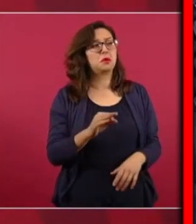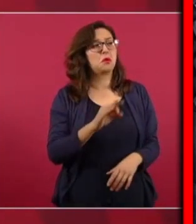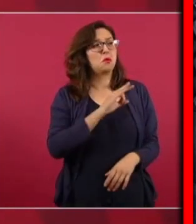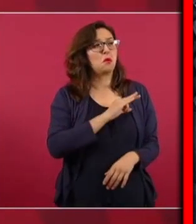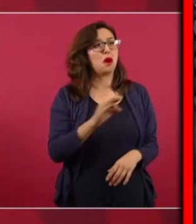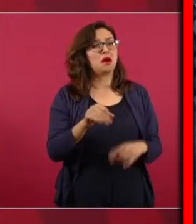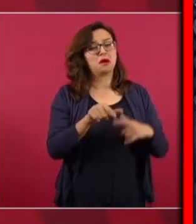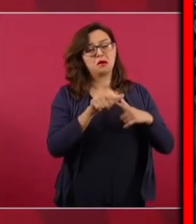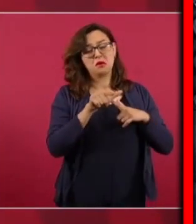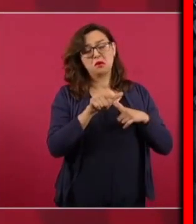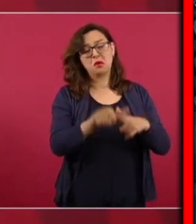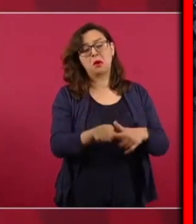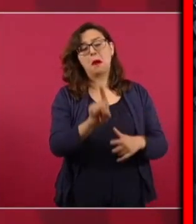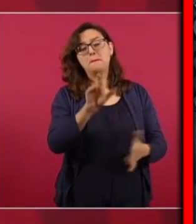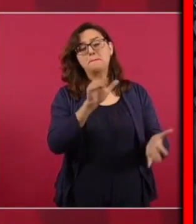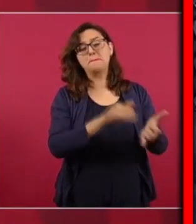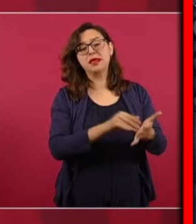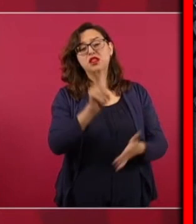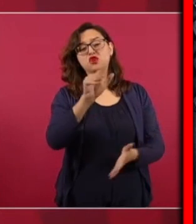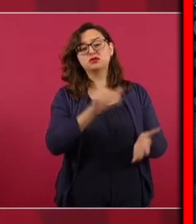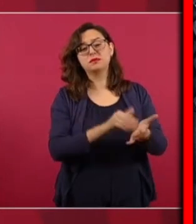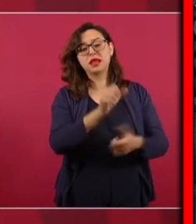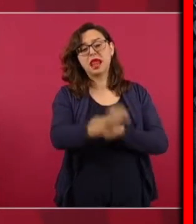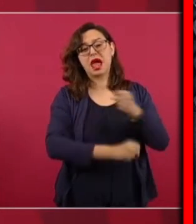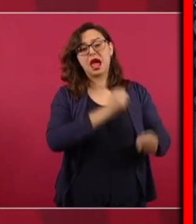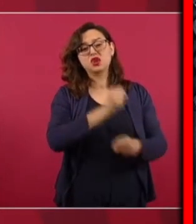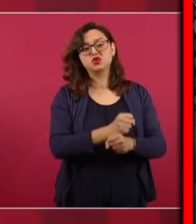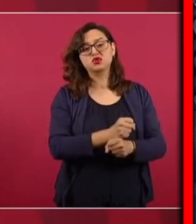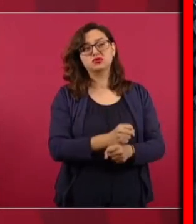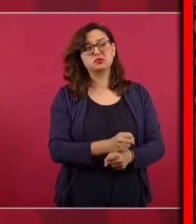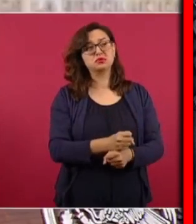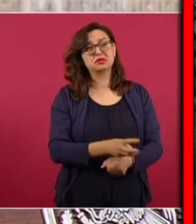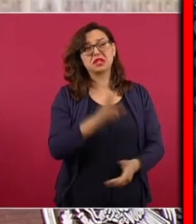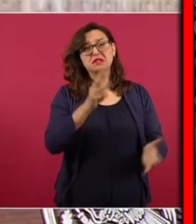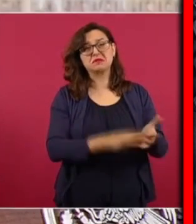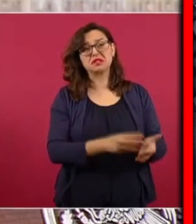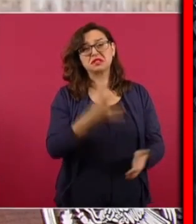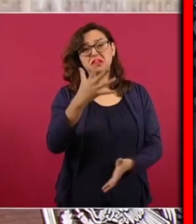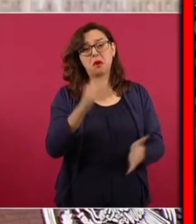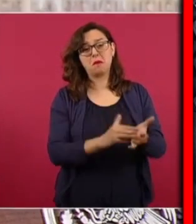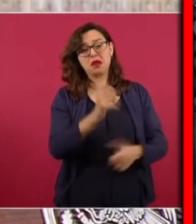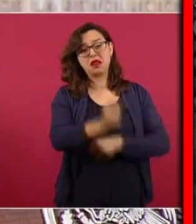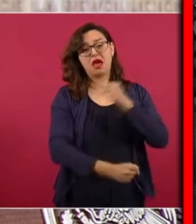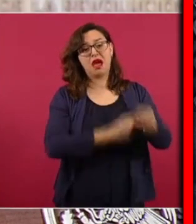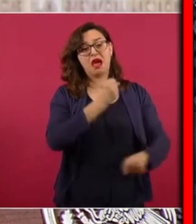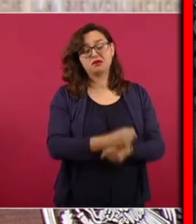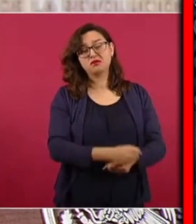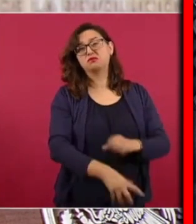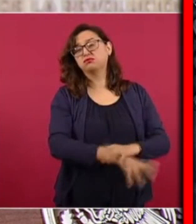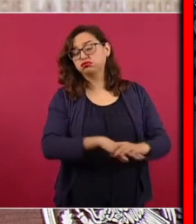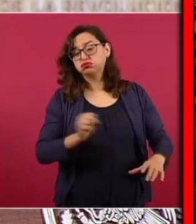mil dos mil años tres mil cinco mil años no se lo terminarían lo que